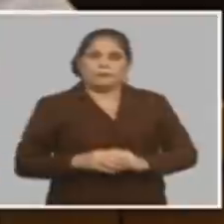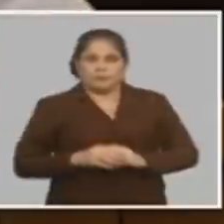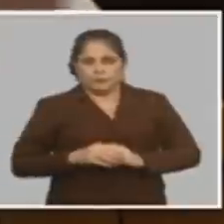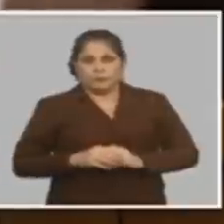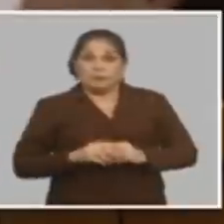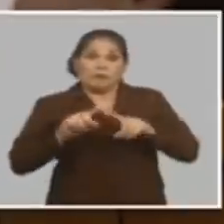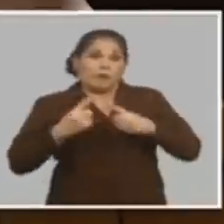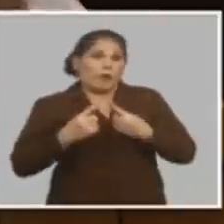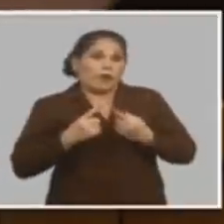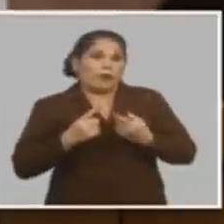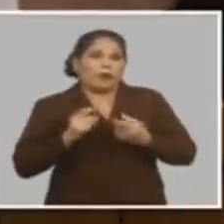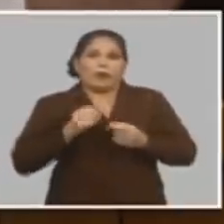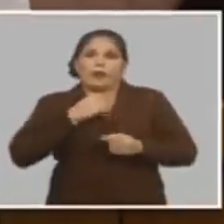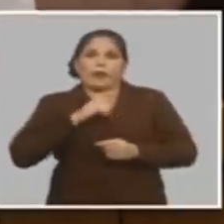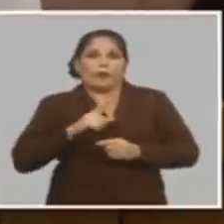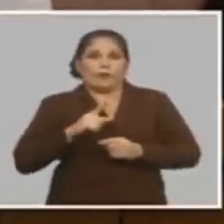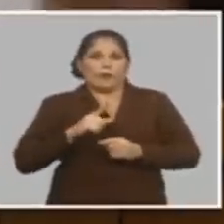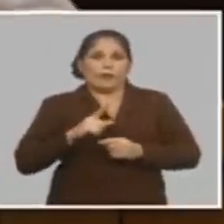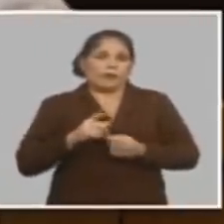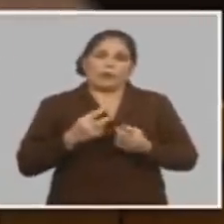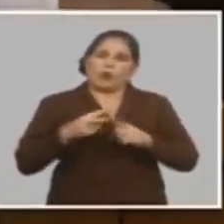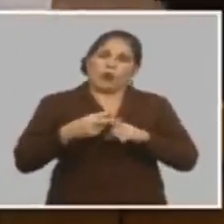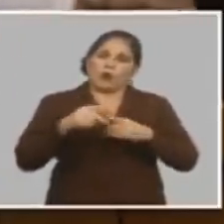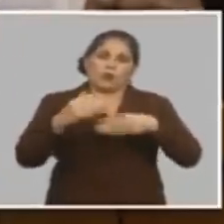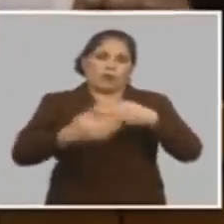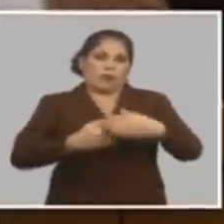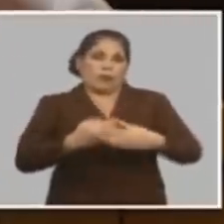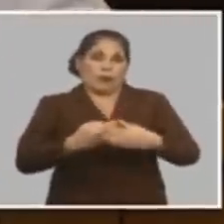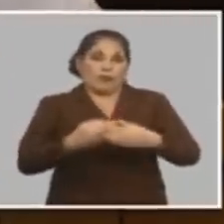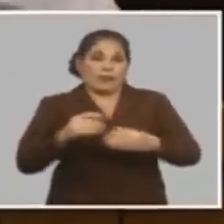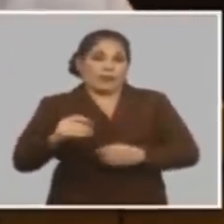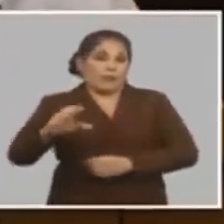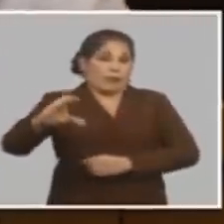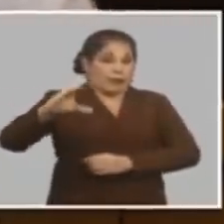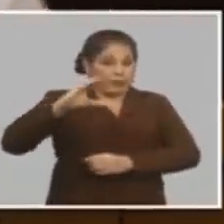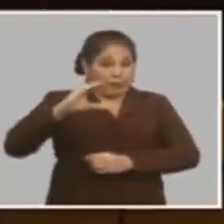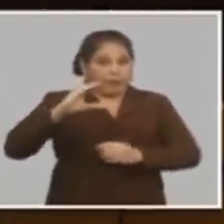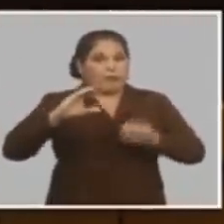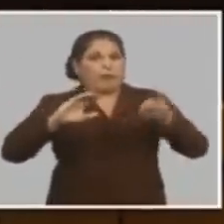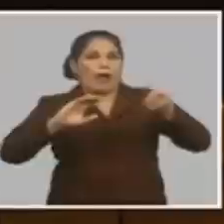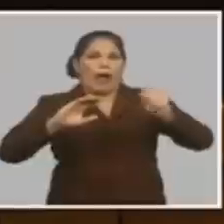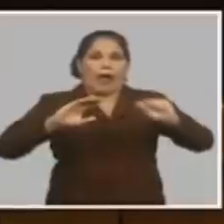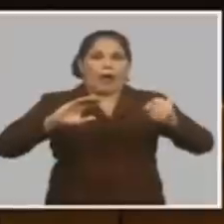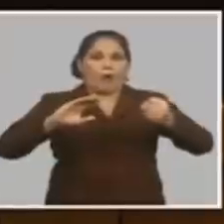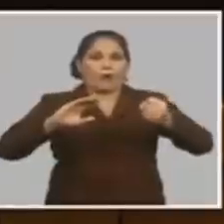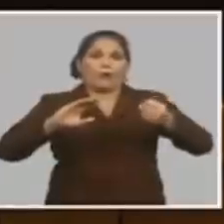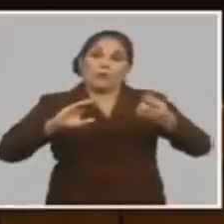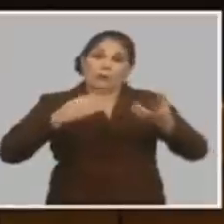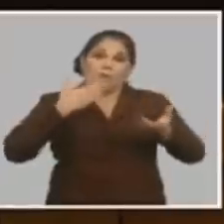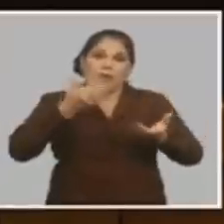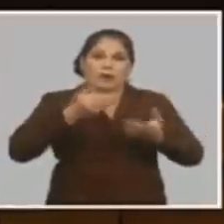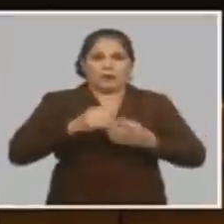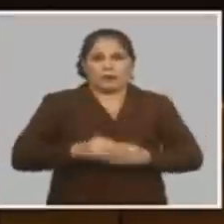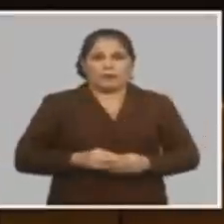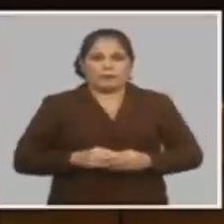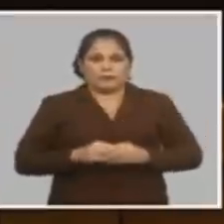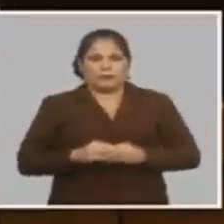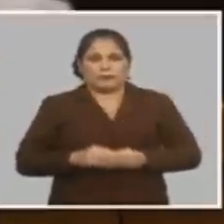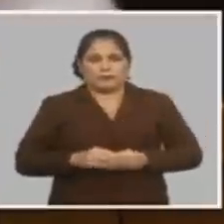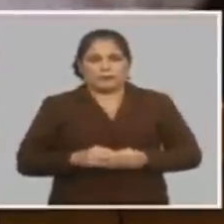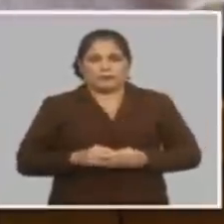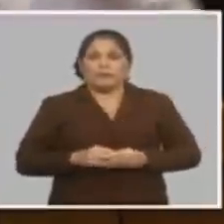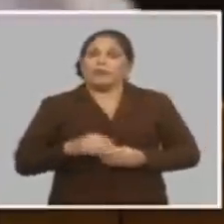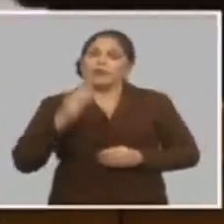lo que sigue no tiene solución siempre que hay incremento de precios el ahorro pierde capacidad de compra